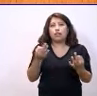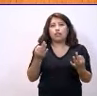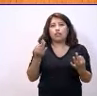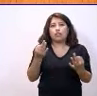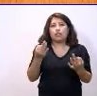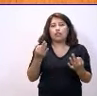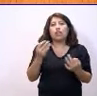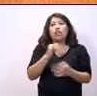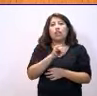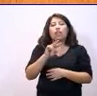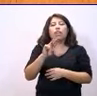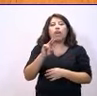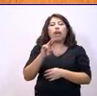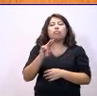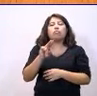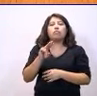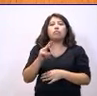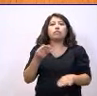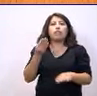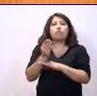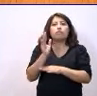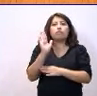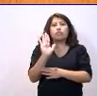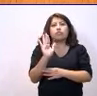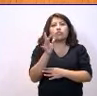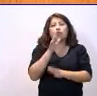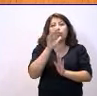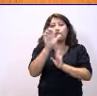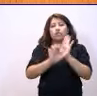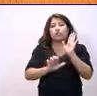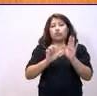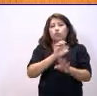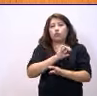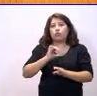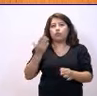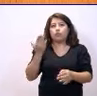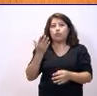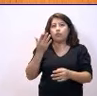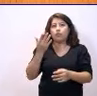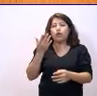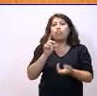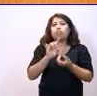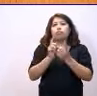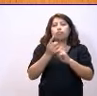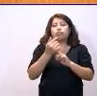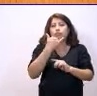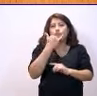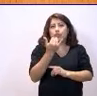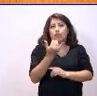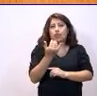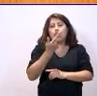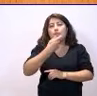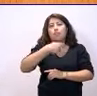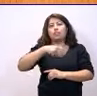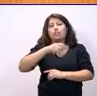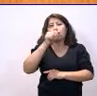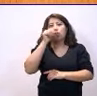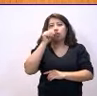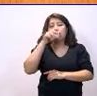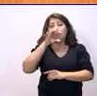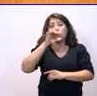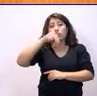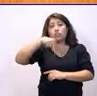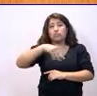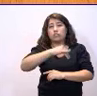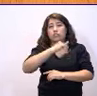que desde Izquierda Unida hicimos en esa modificación del Estatuto de Autonomía, cuando se comenzó a negociar, que entonces era presidente Pedro Sanz, y que para